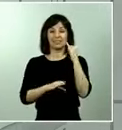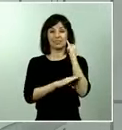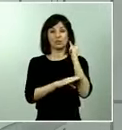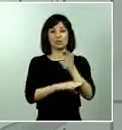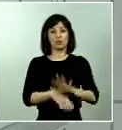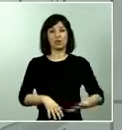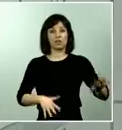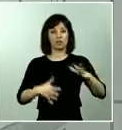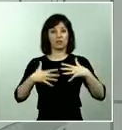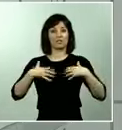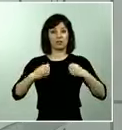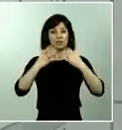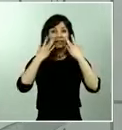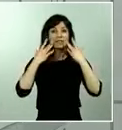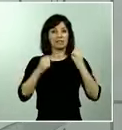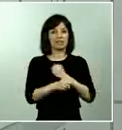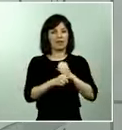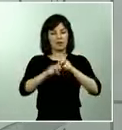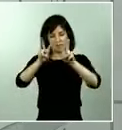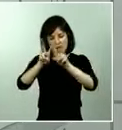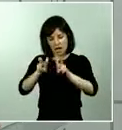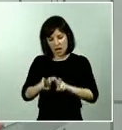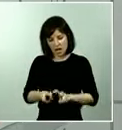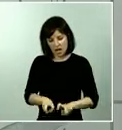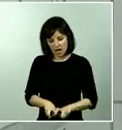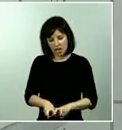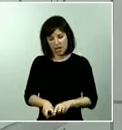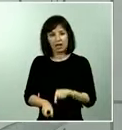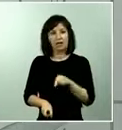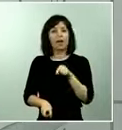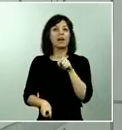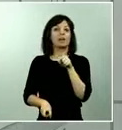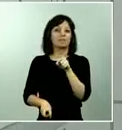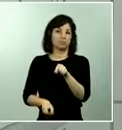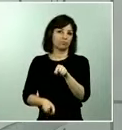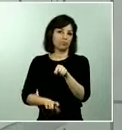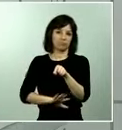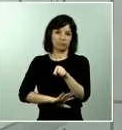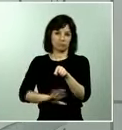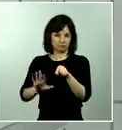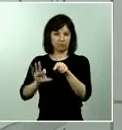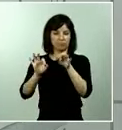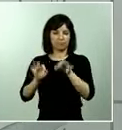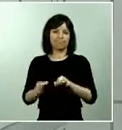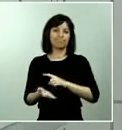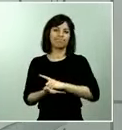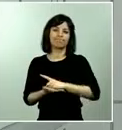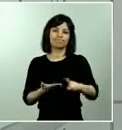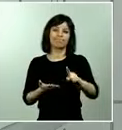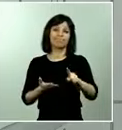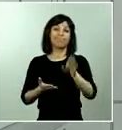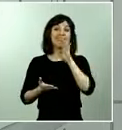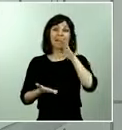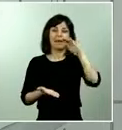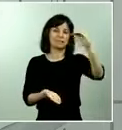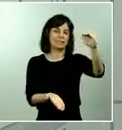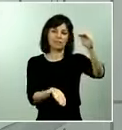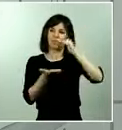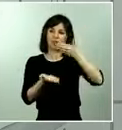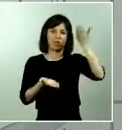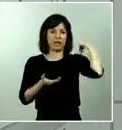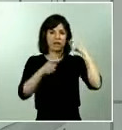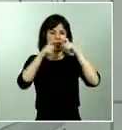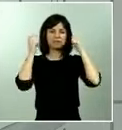del Trabajo y se dio la instrucción de que fuera retirado de su uso hay